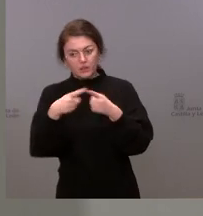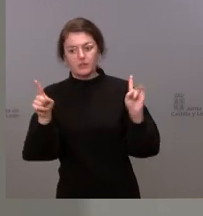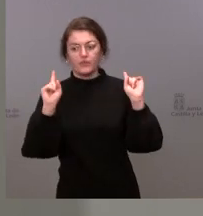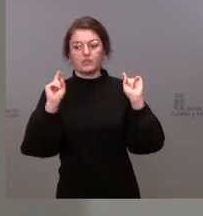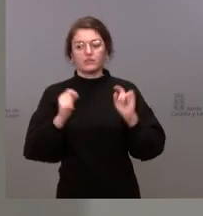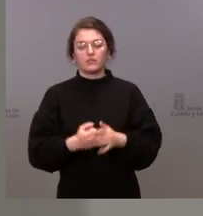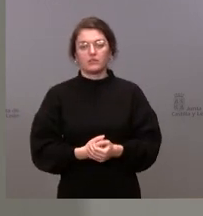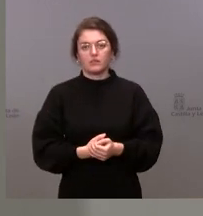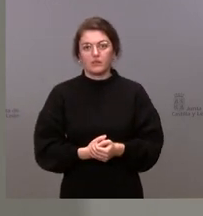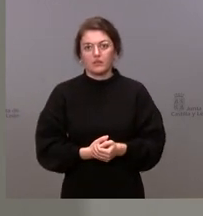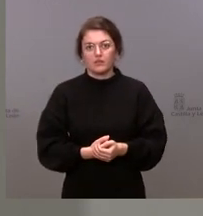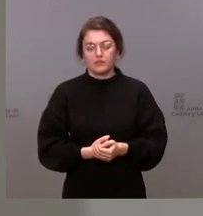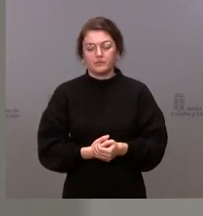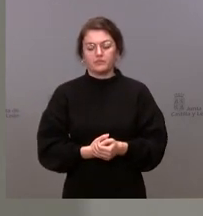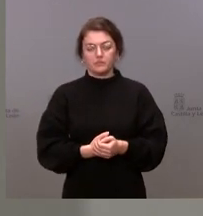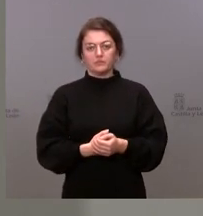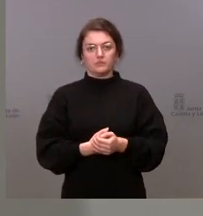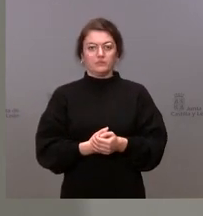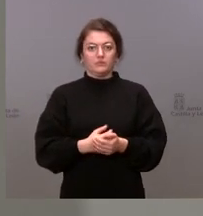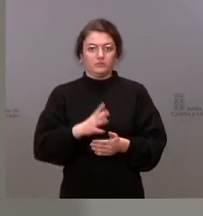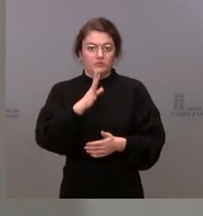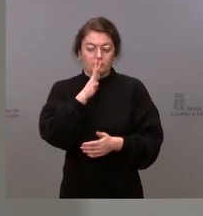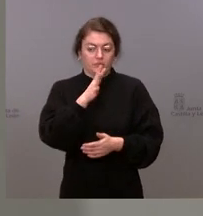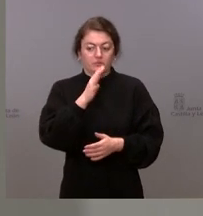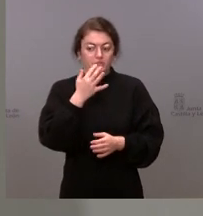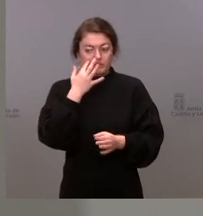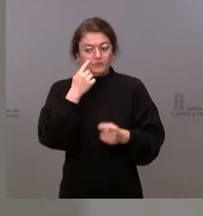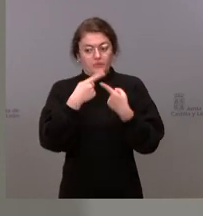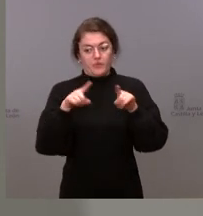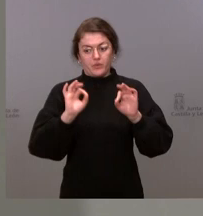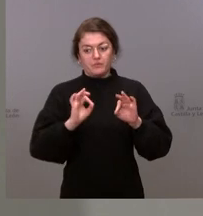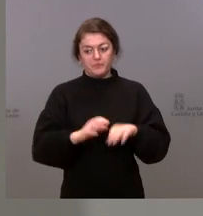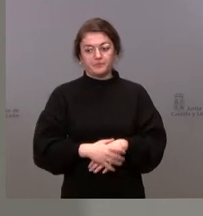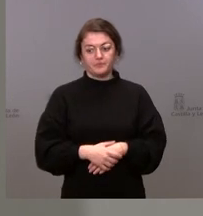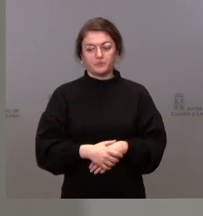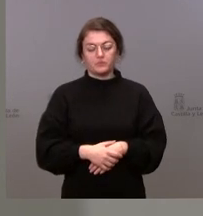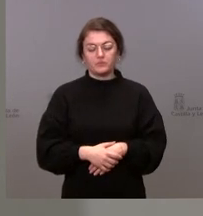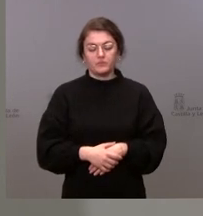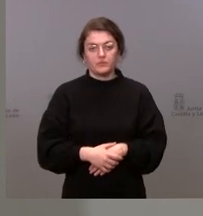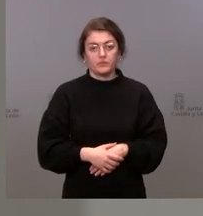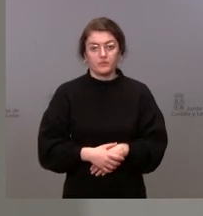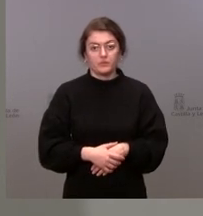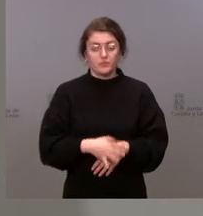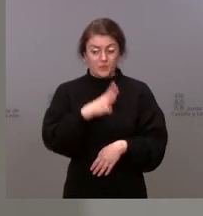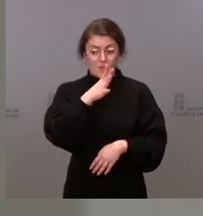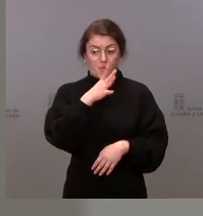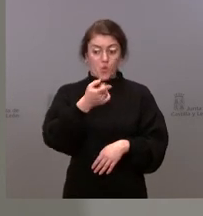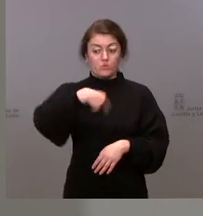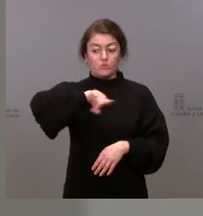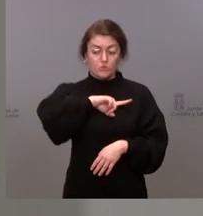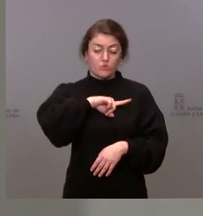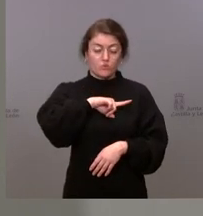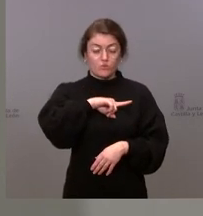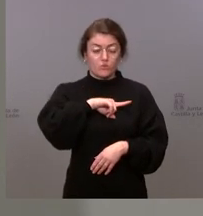cuando se aterriza a la práctica a veces la idea no resulta tan buena. Y esa es la razón por la que nosotros no hemos